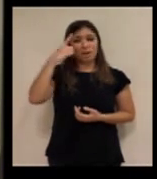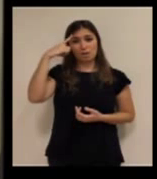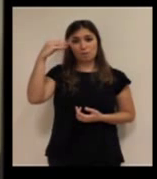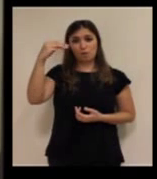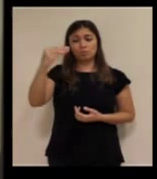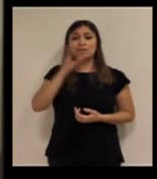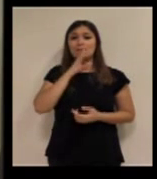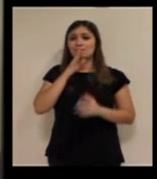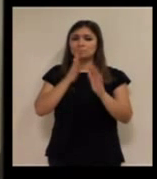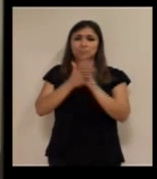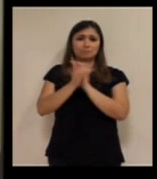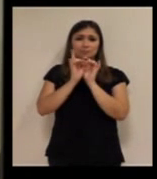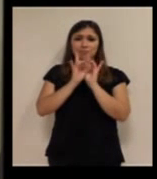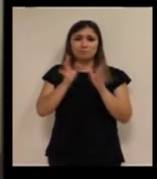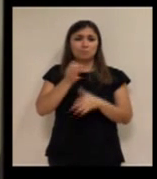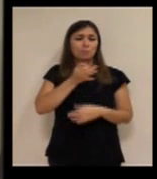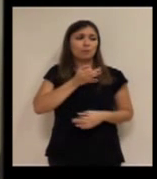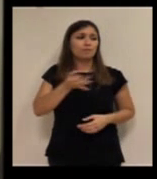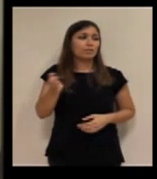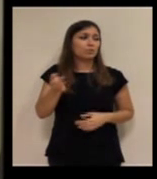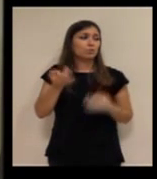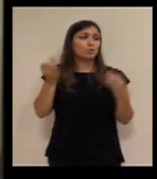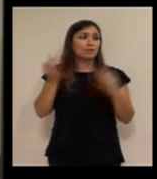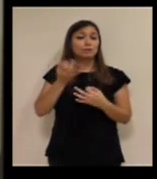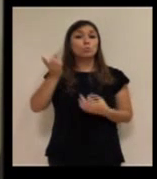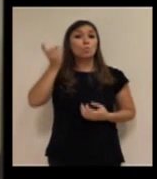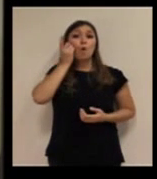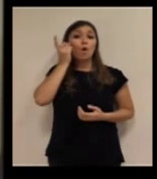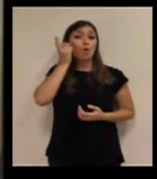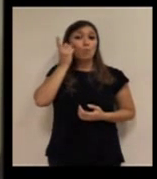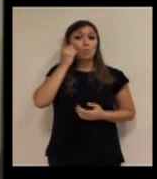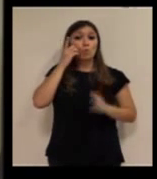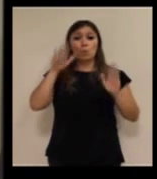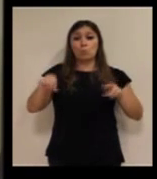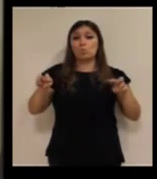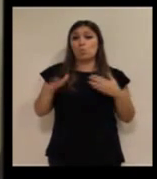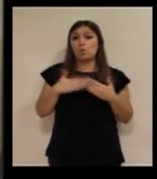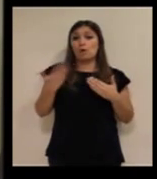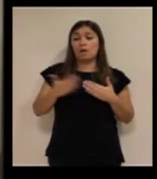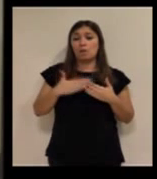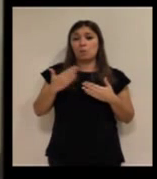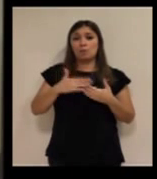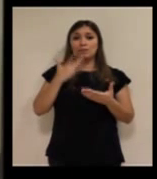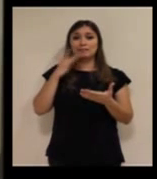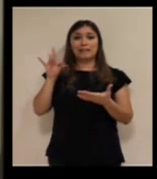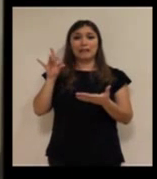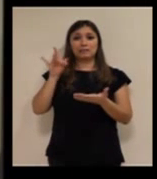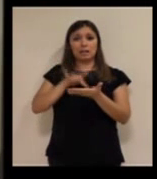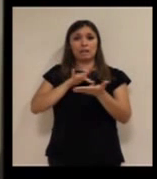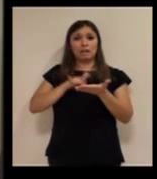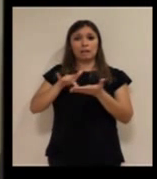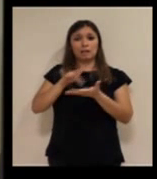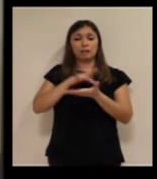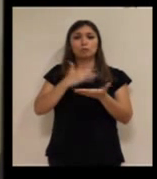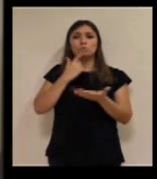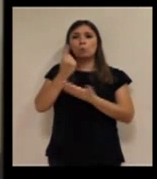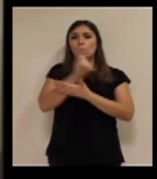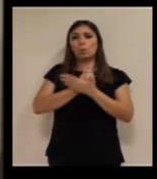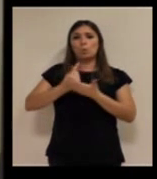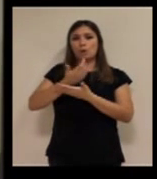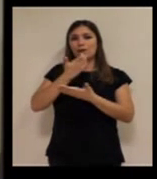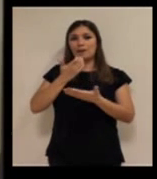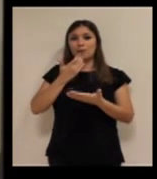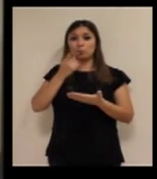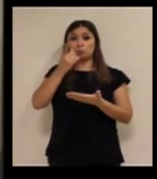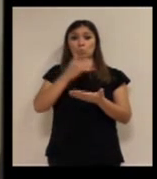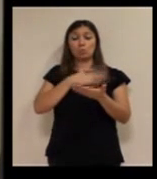lo ha definido perfectamente, es un teléfono móvil de última generación, con pantalla táctil, en la que, bueno, pues un dibujo en pantalla del